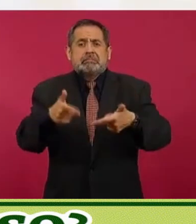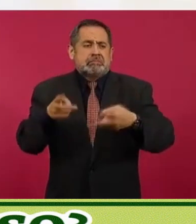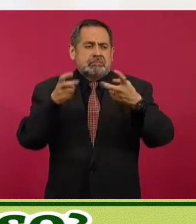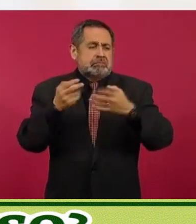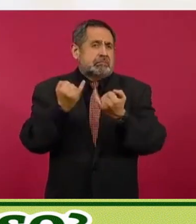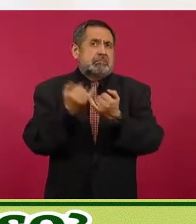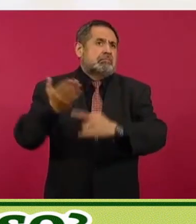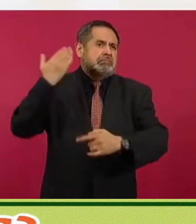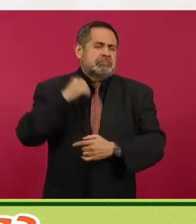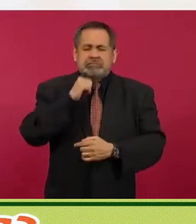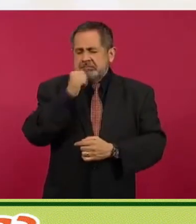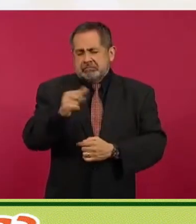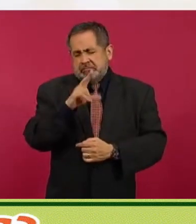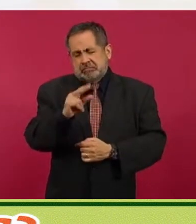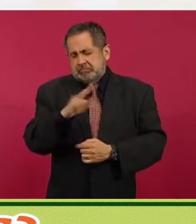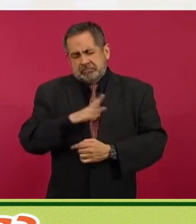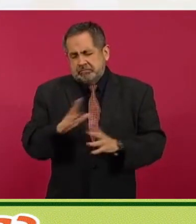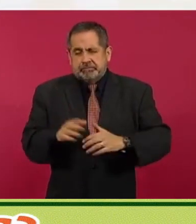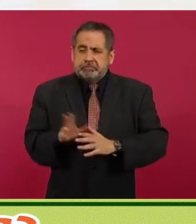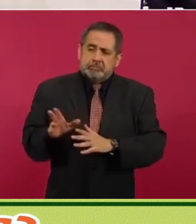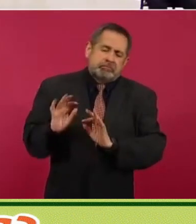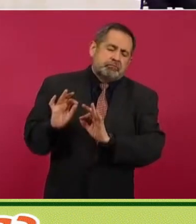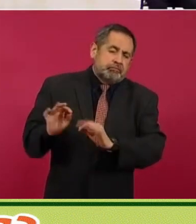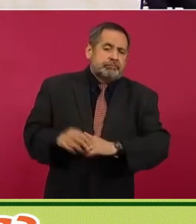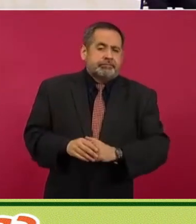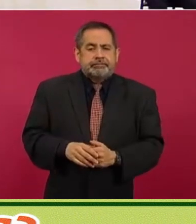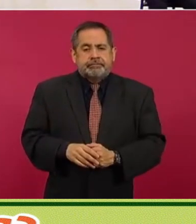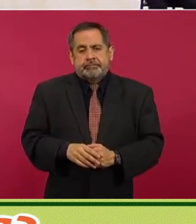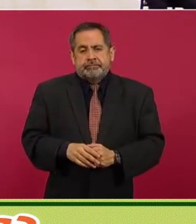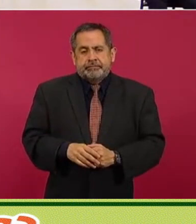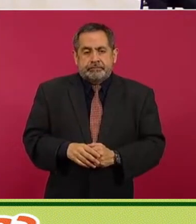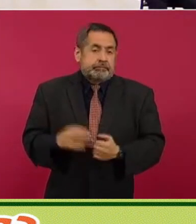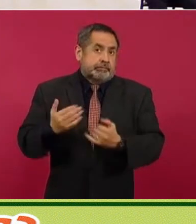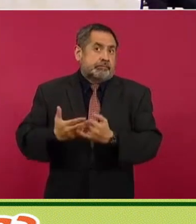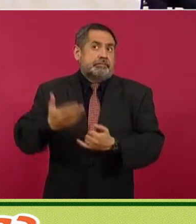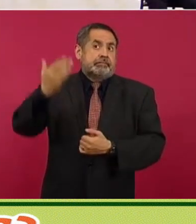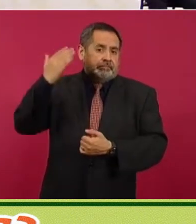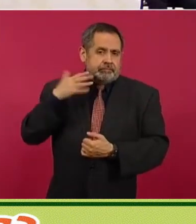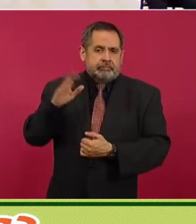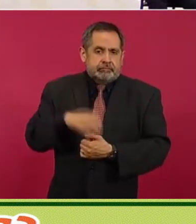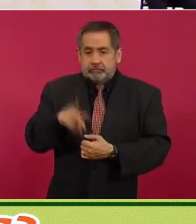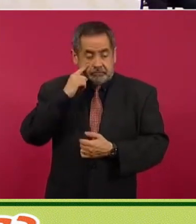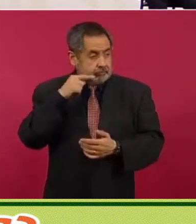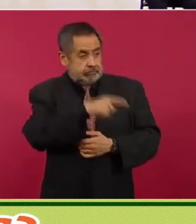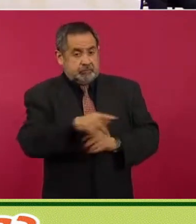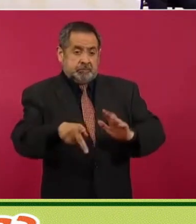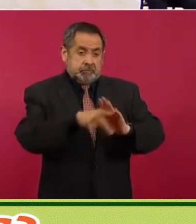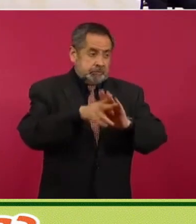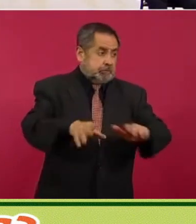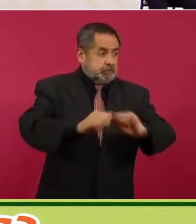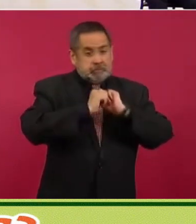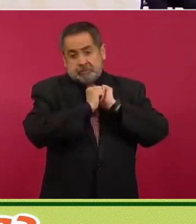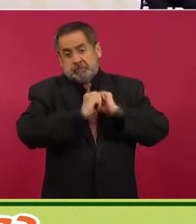antes, pero miren, ocho columnas.